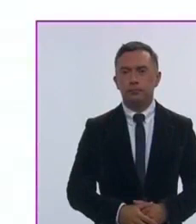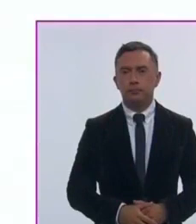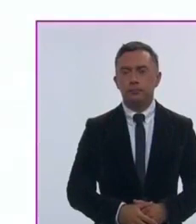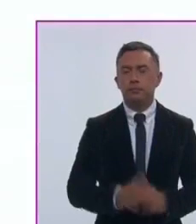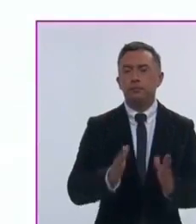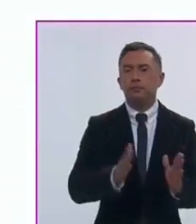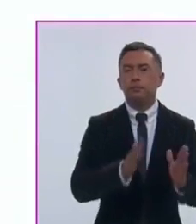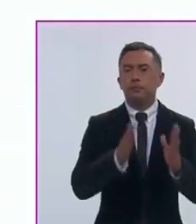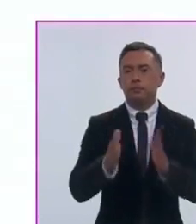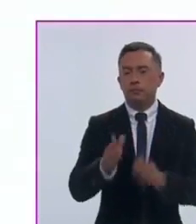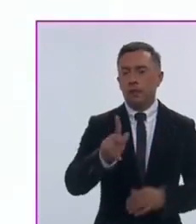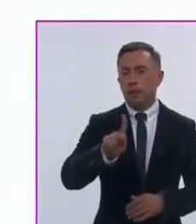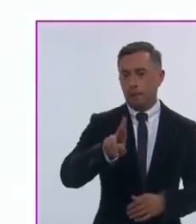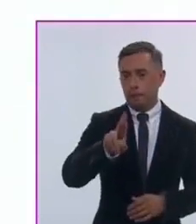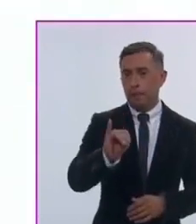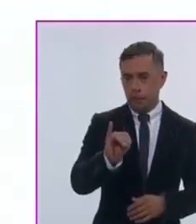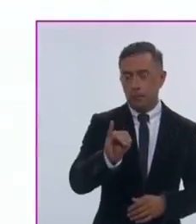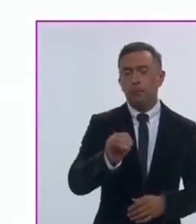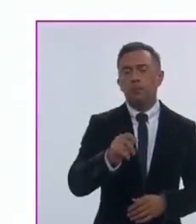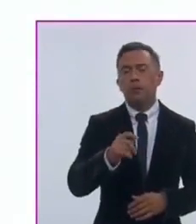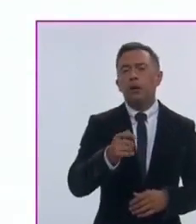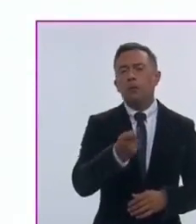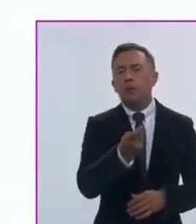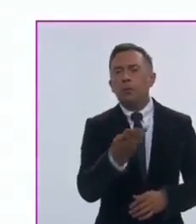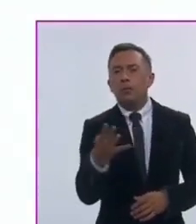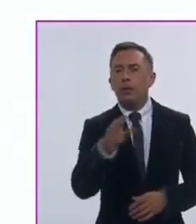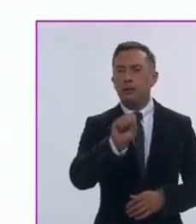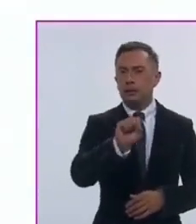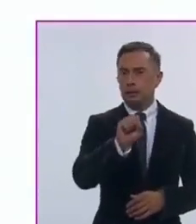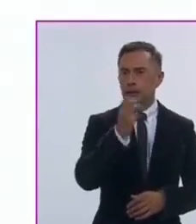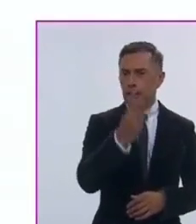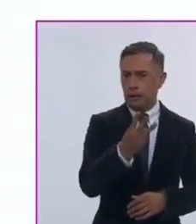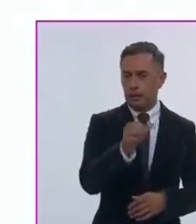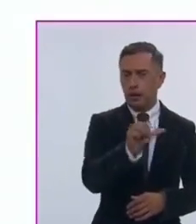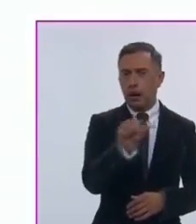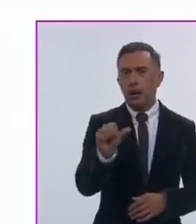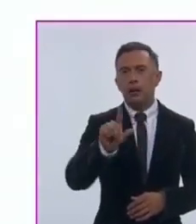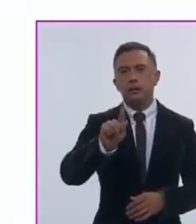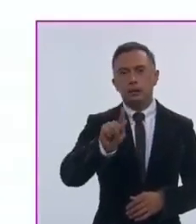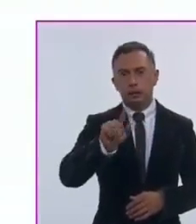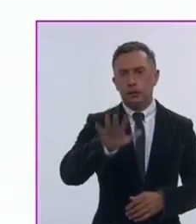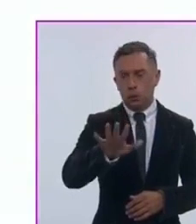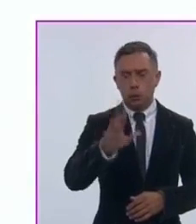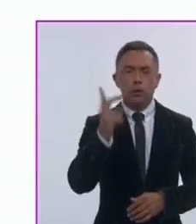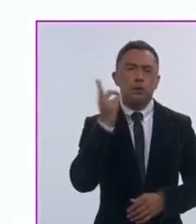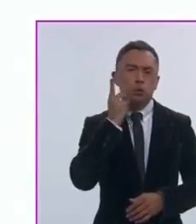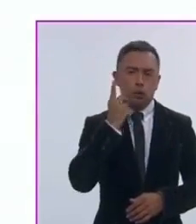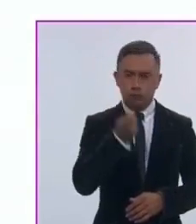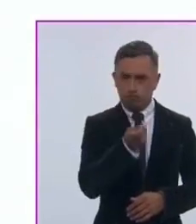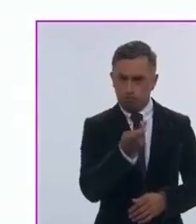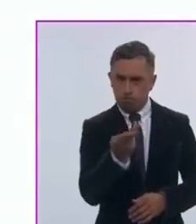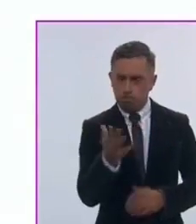Partido Revolucionario Institucional, entre 63 y 75 diputaciones.